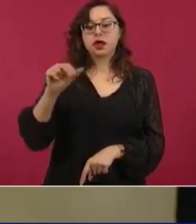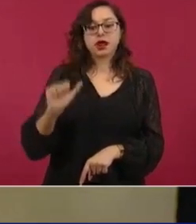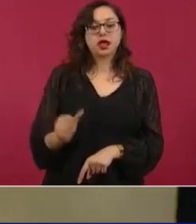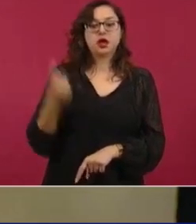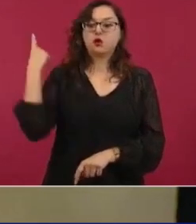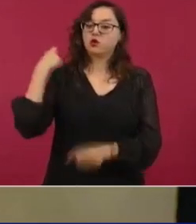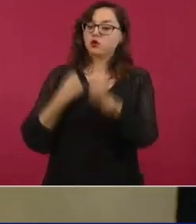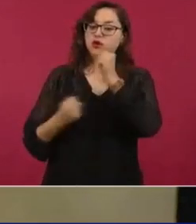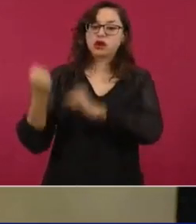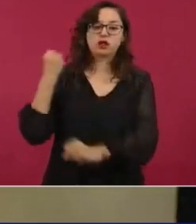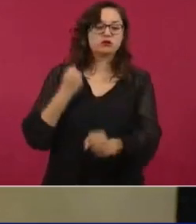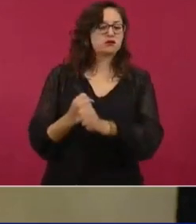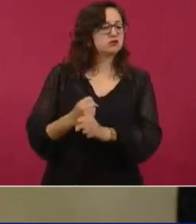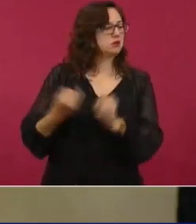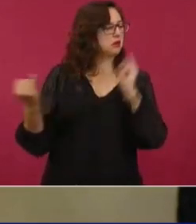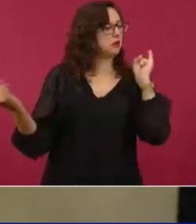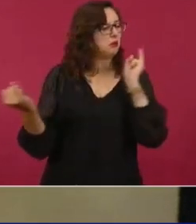pasado.